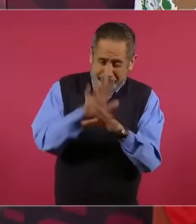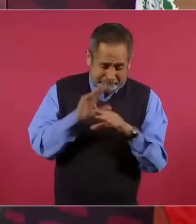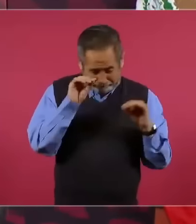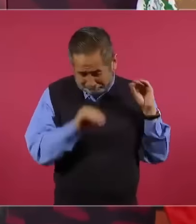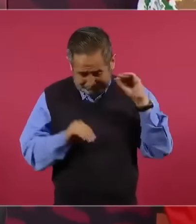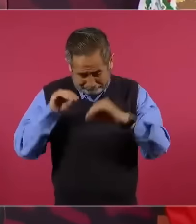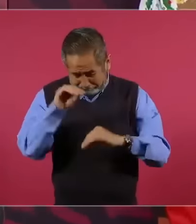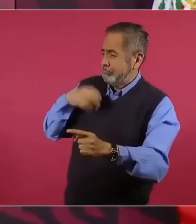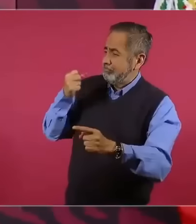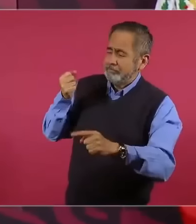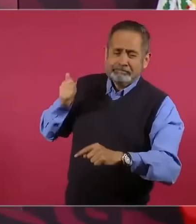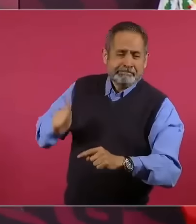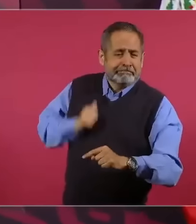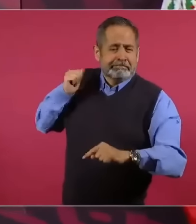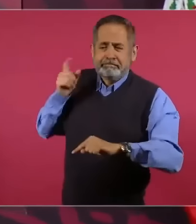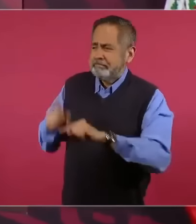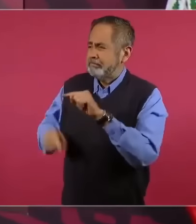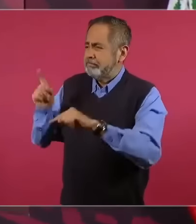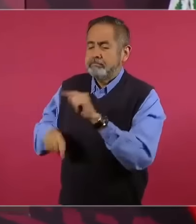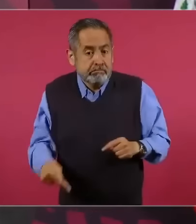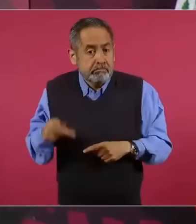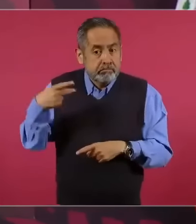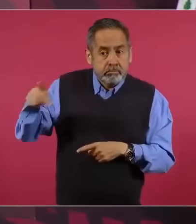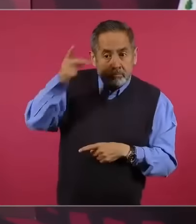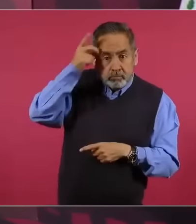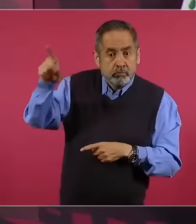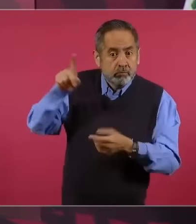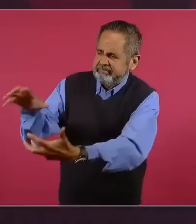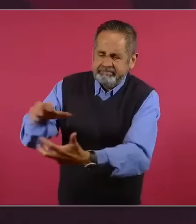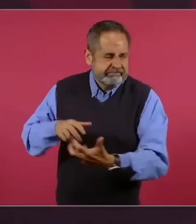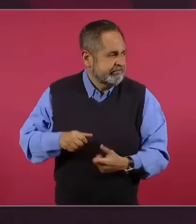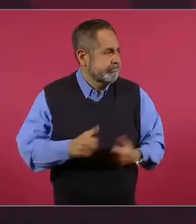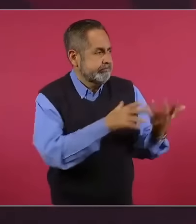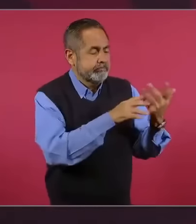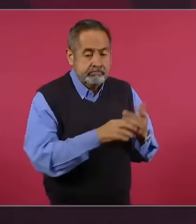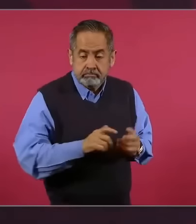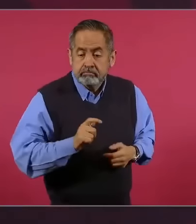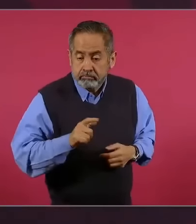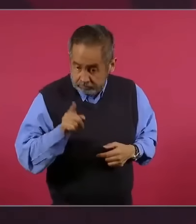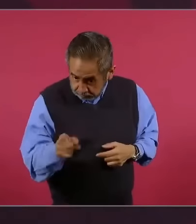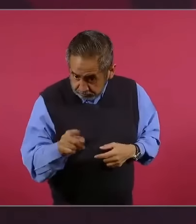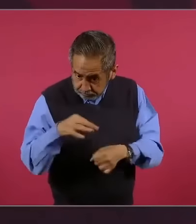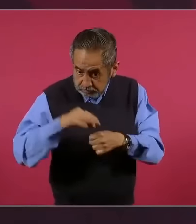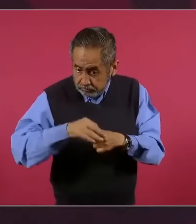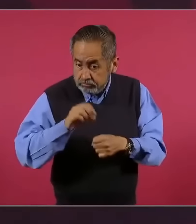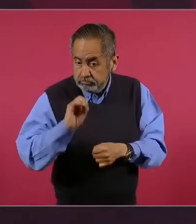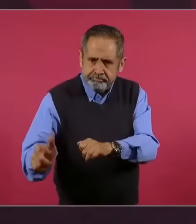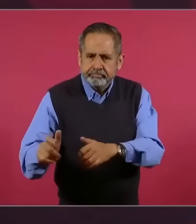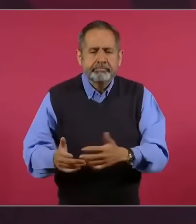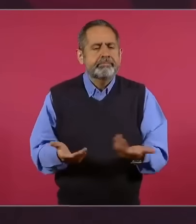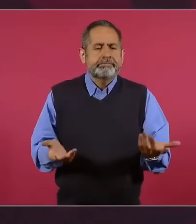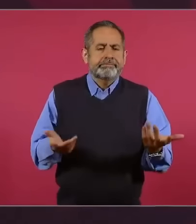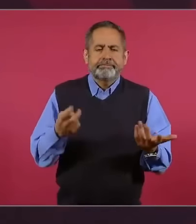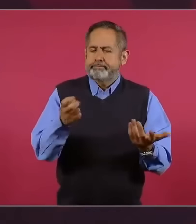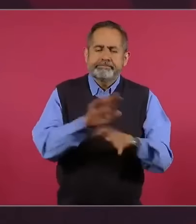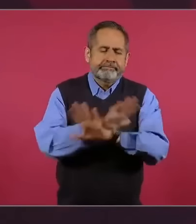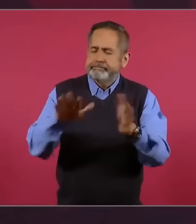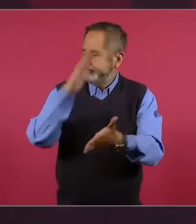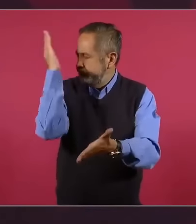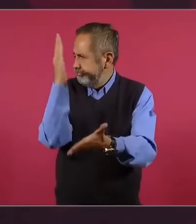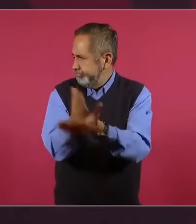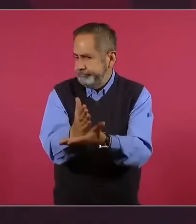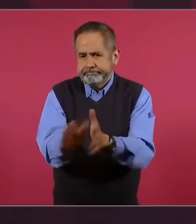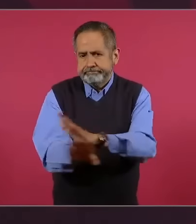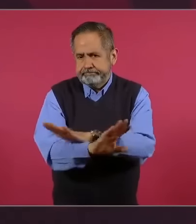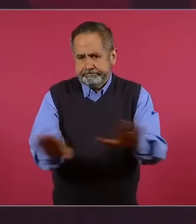bienes del pueblo, con los bienes de la nación. Les pagaban. Bueno, eso ya se terminó en el Poder Legislativo.